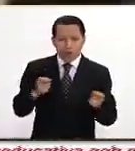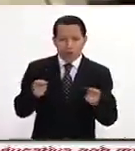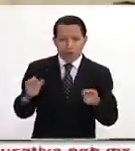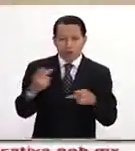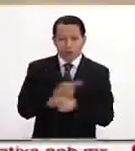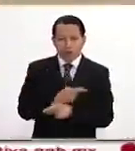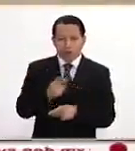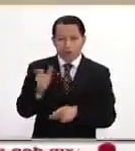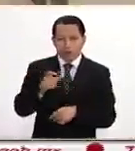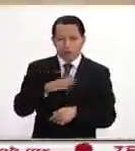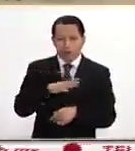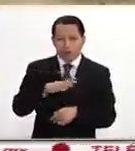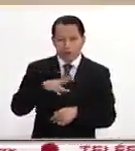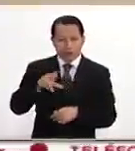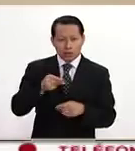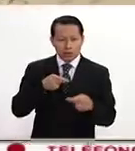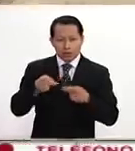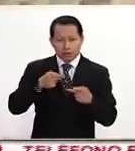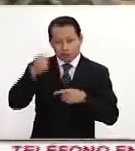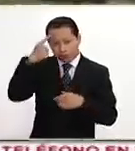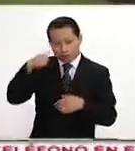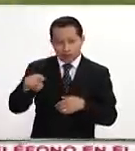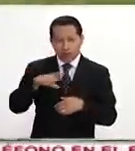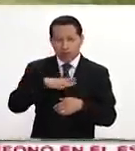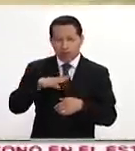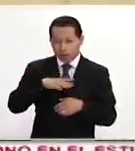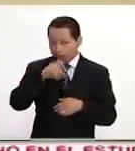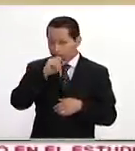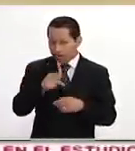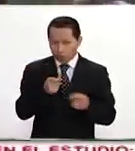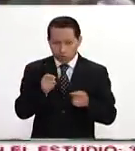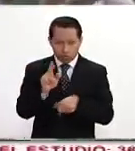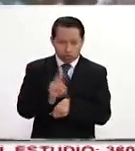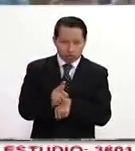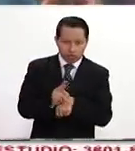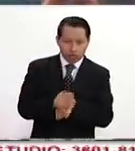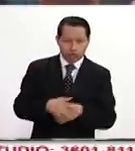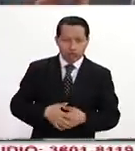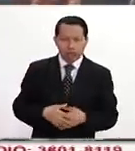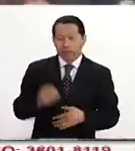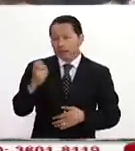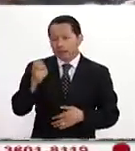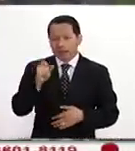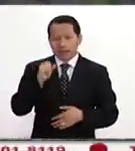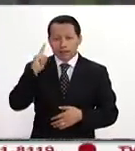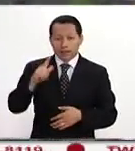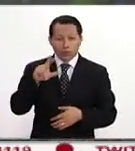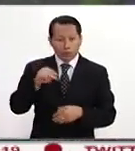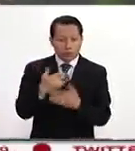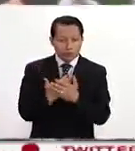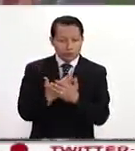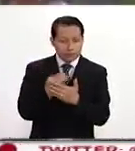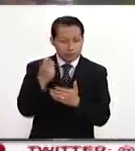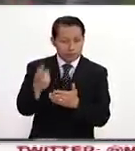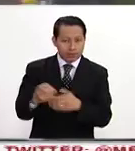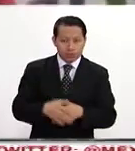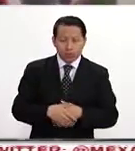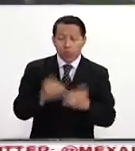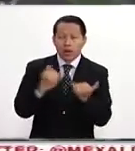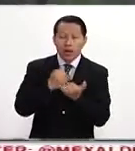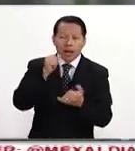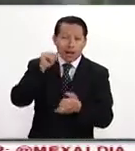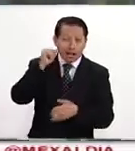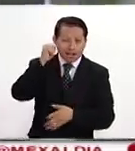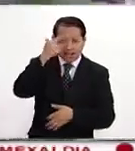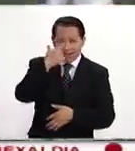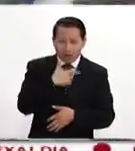cuando ellos no están preparados para el control ciudadano. Eso es algo que no se esperaba en este momento. También anoche,